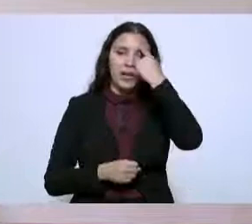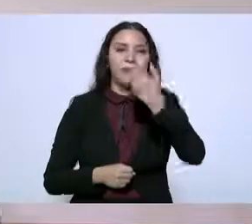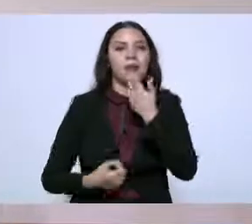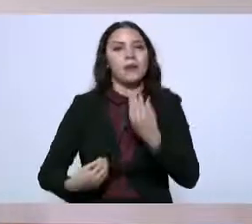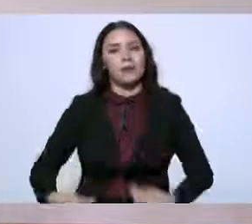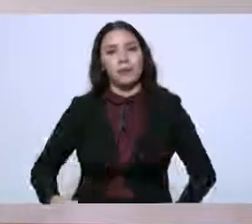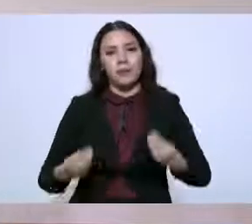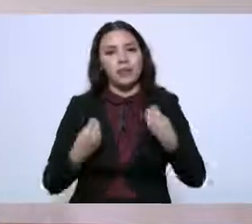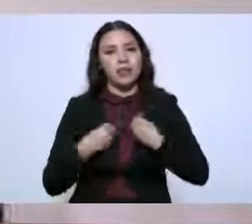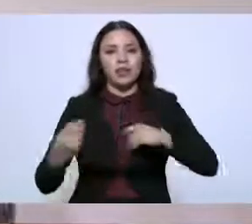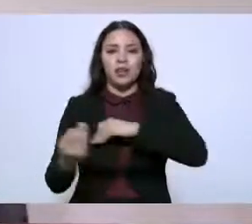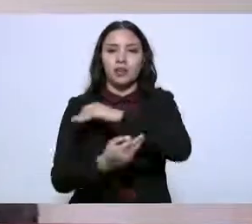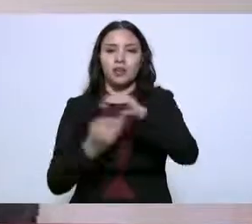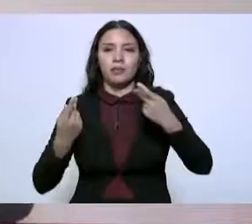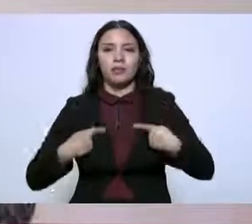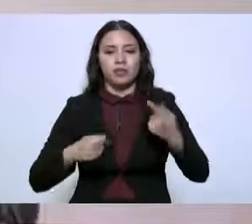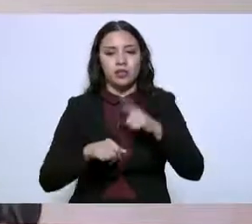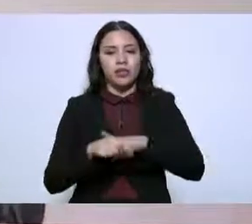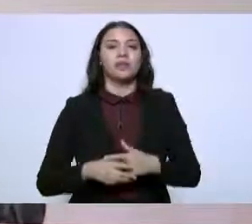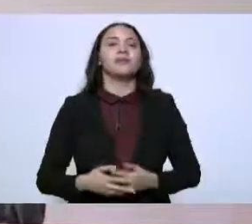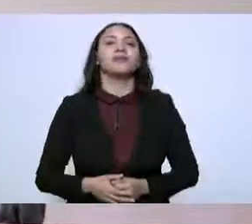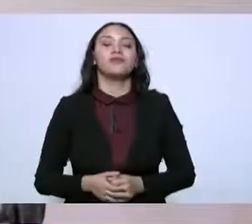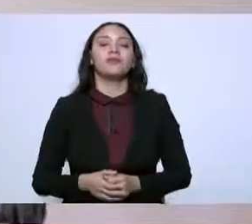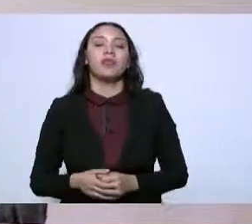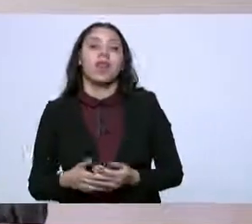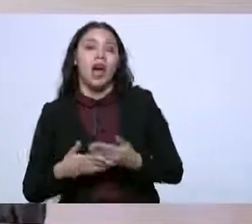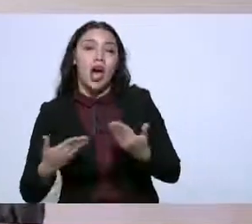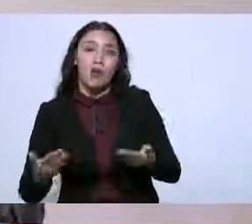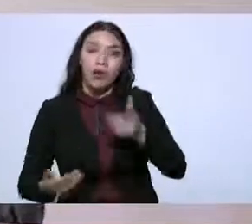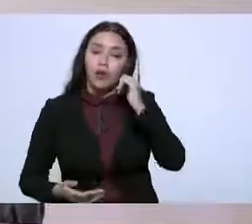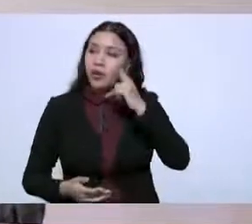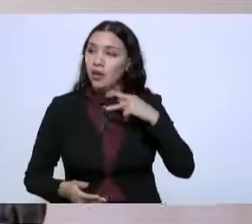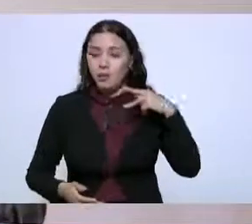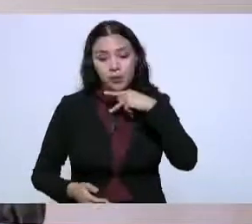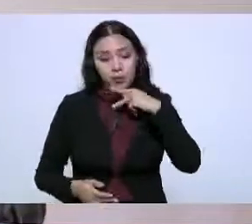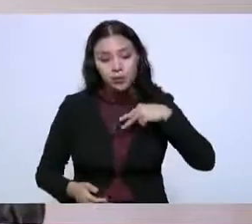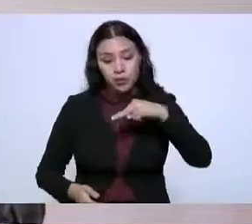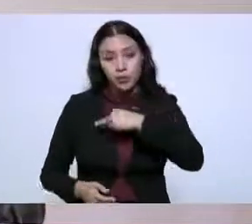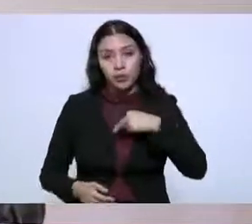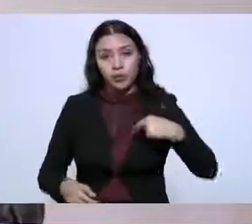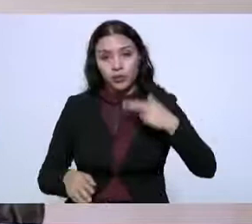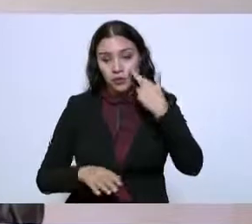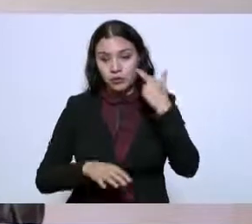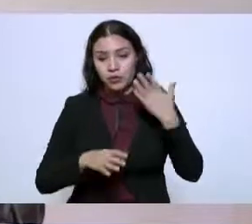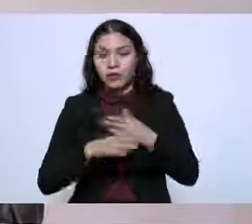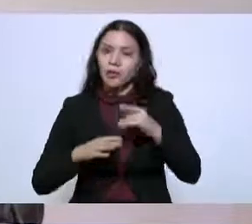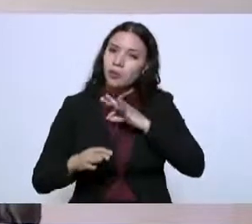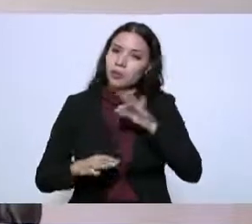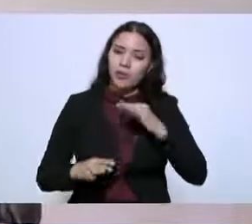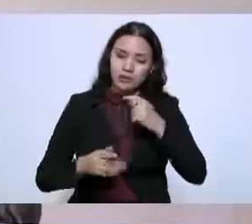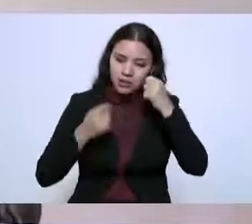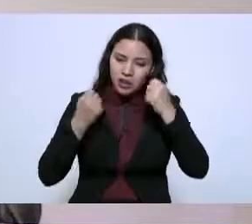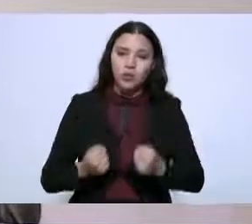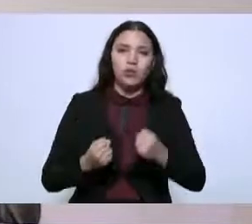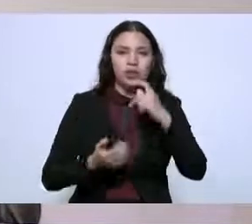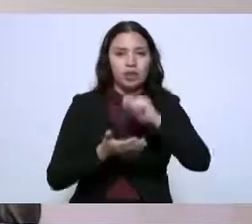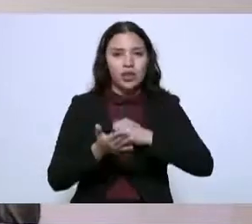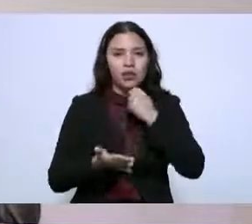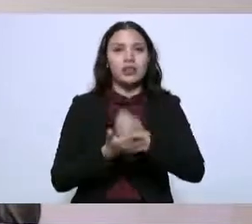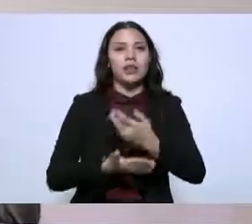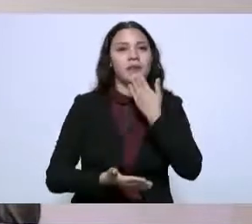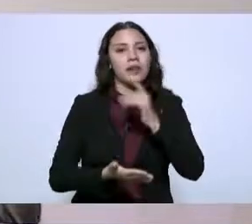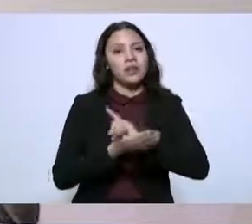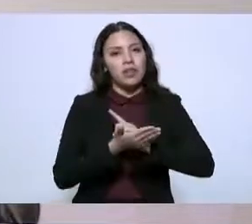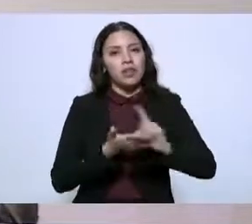vida y de bienestar social, y que con estas acciones nos permita consolidar a Tamaulipas como un Estado garante de los